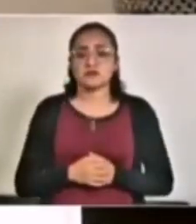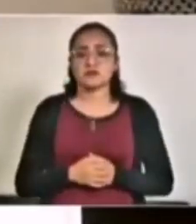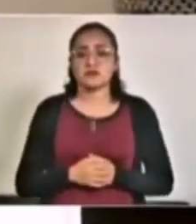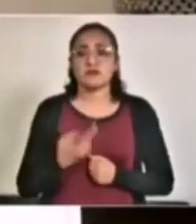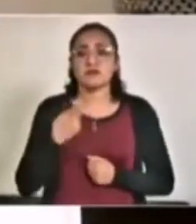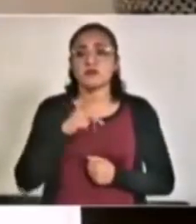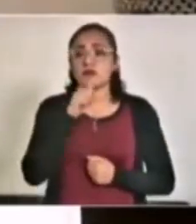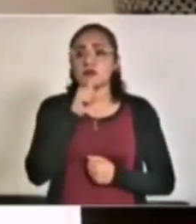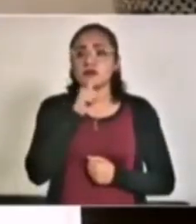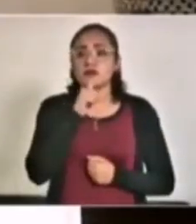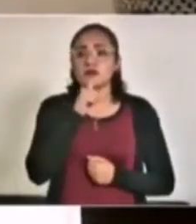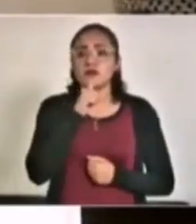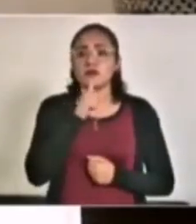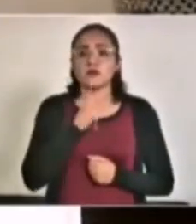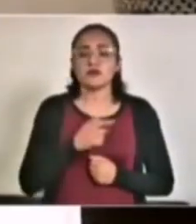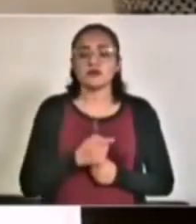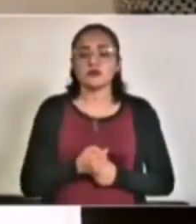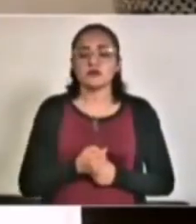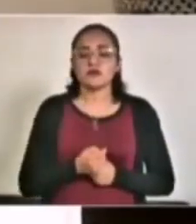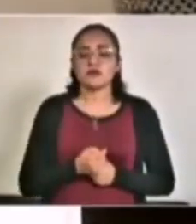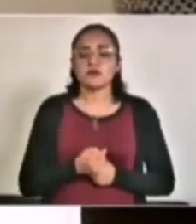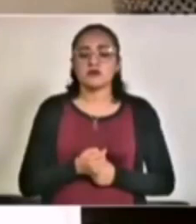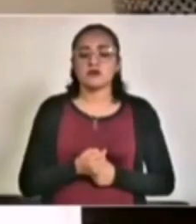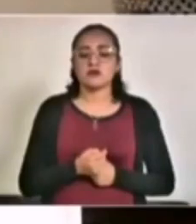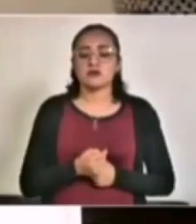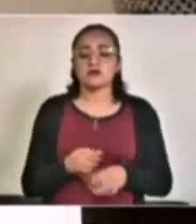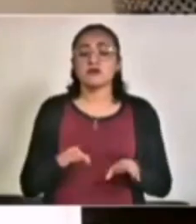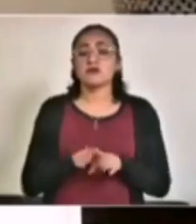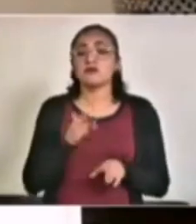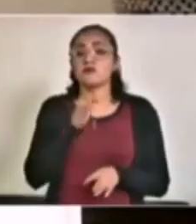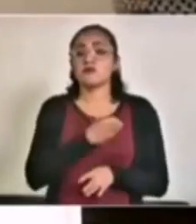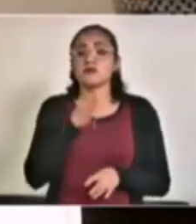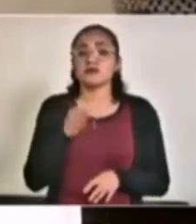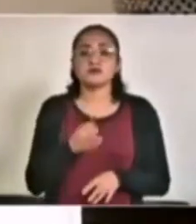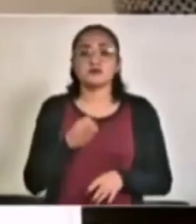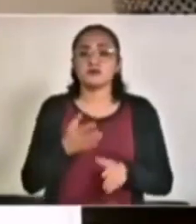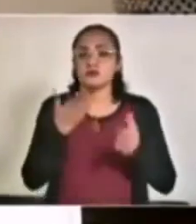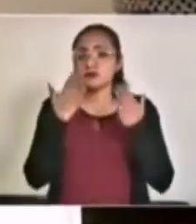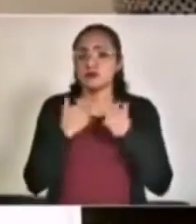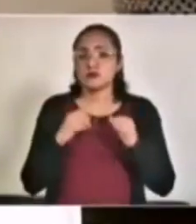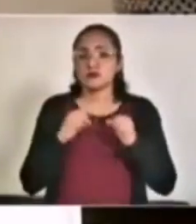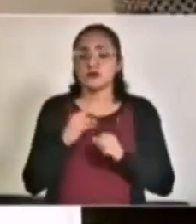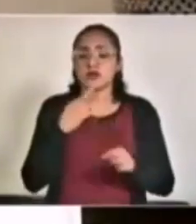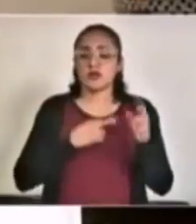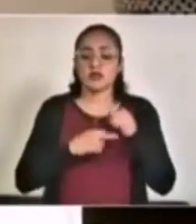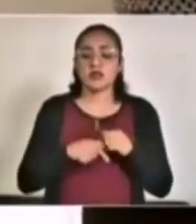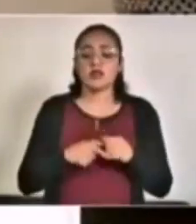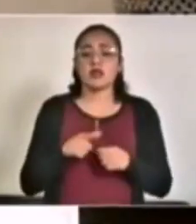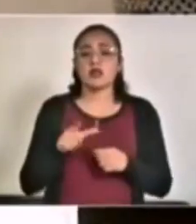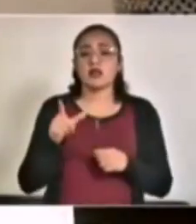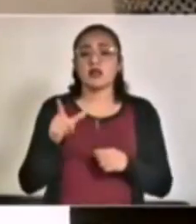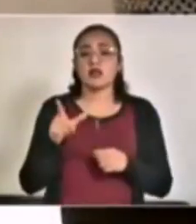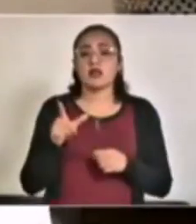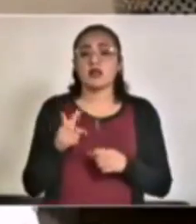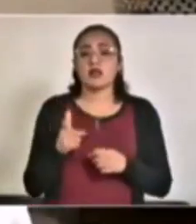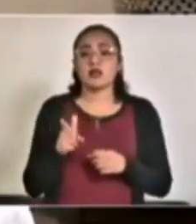pero todavía no se define exactamente la fecha. El regreso de este lunes es para